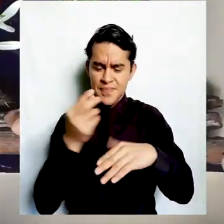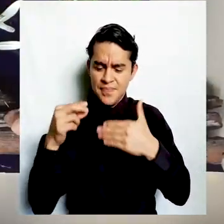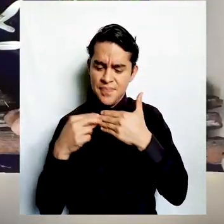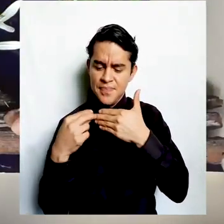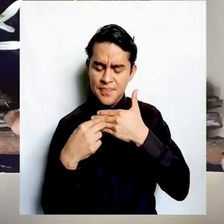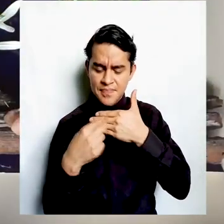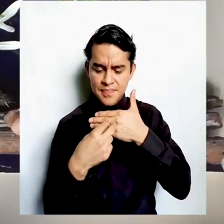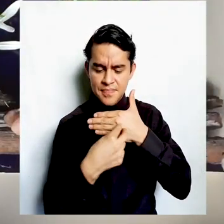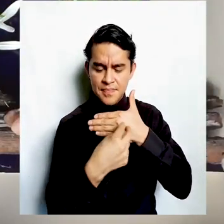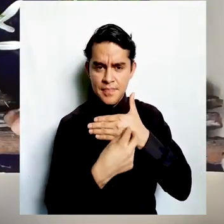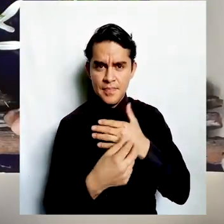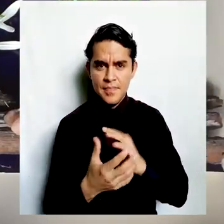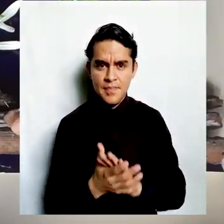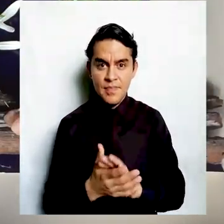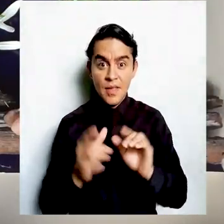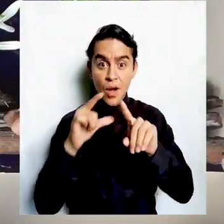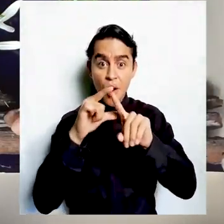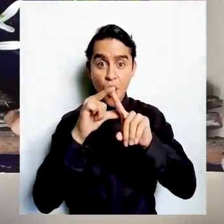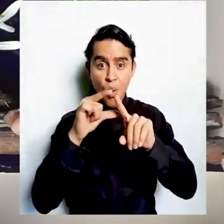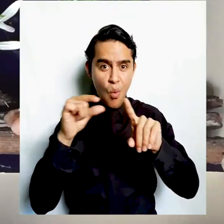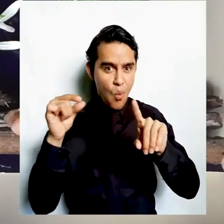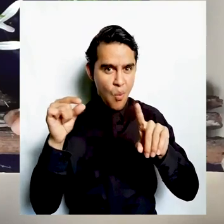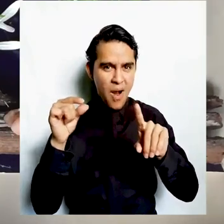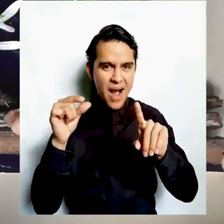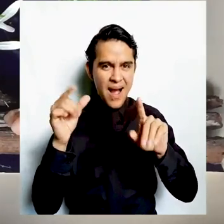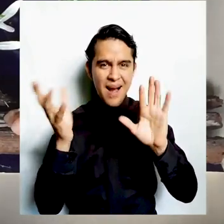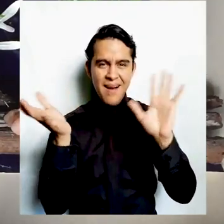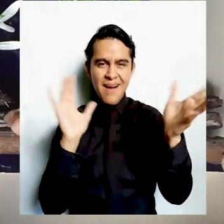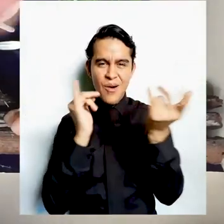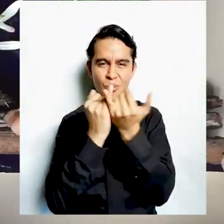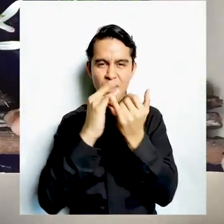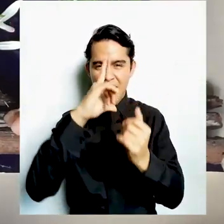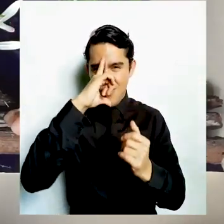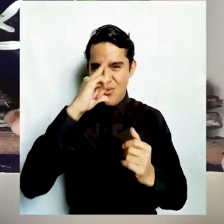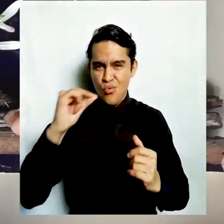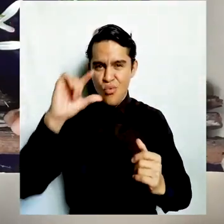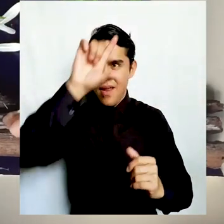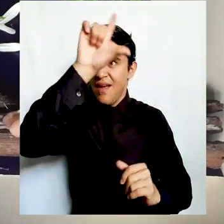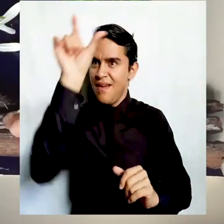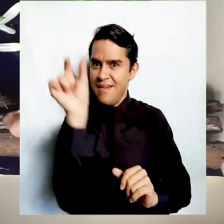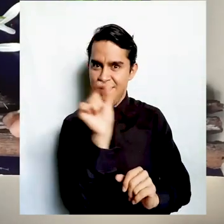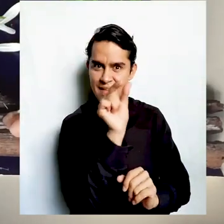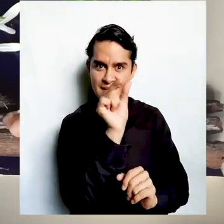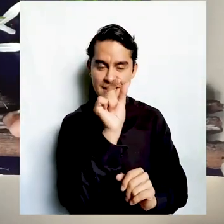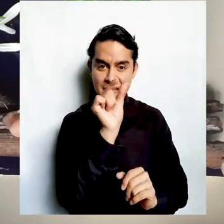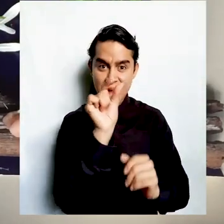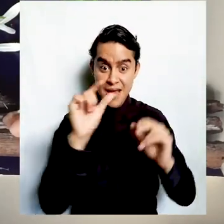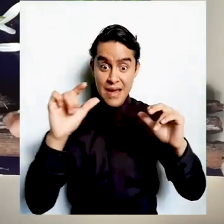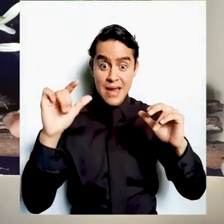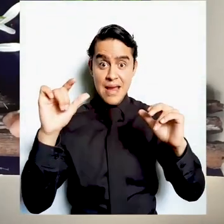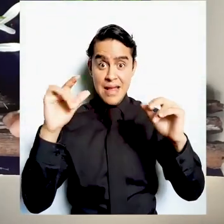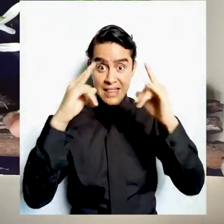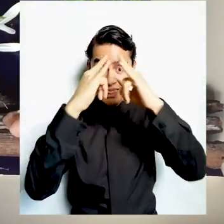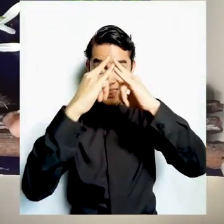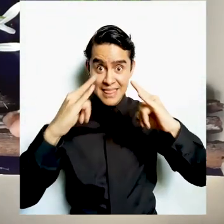La hoja cortada en forma de media luna la pegaremos justo arriba de la tienda de campaña.